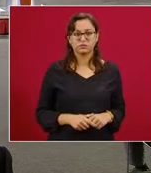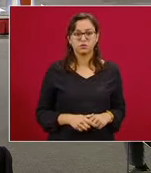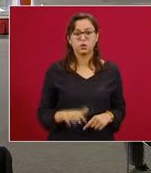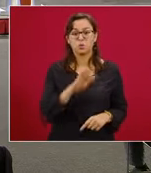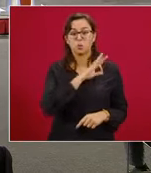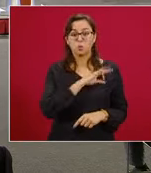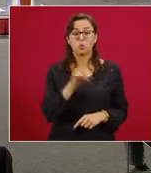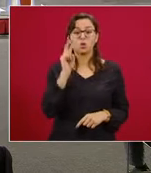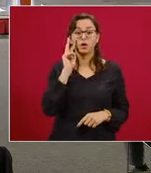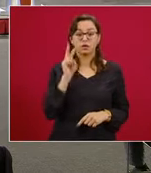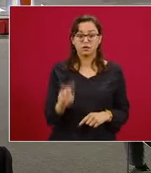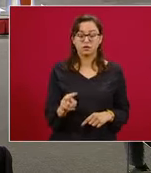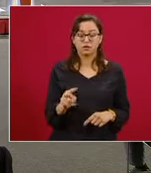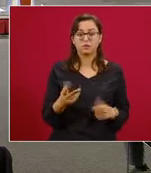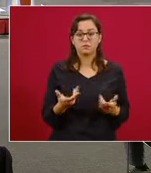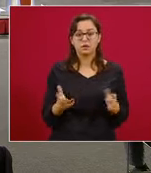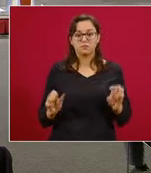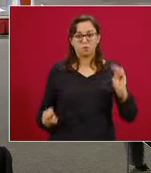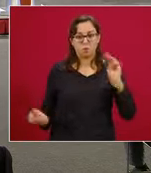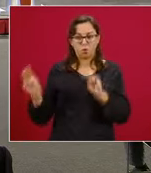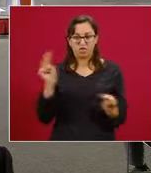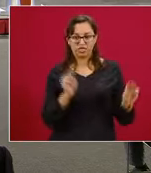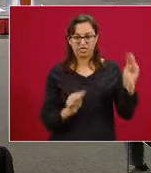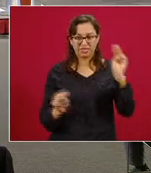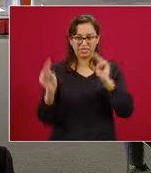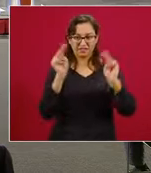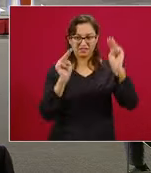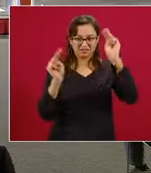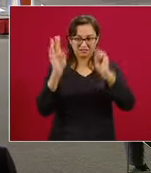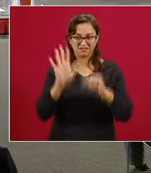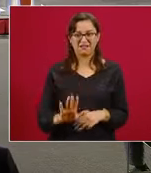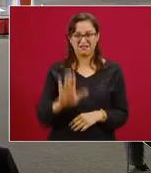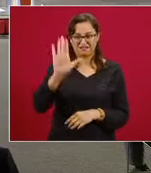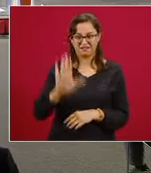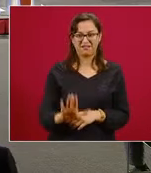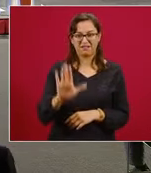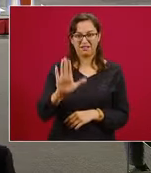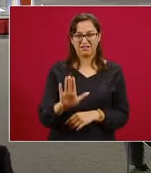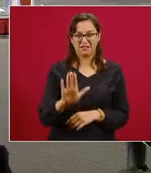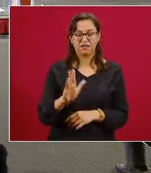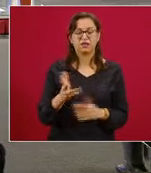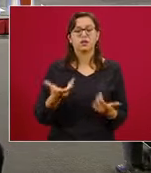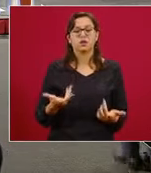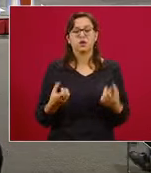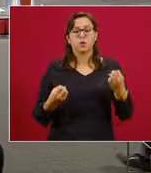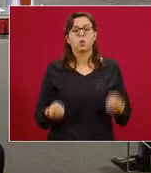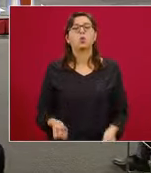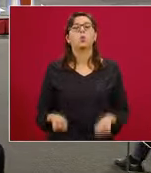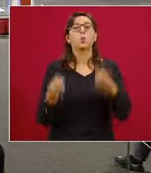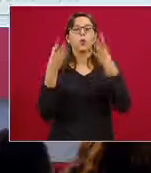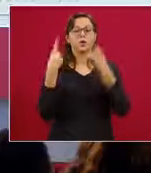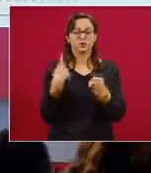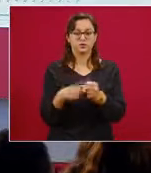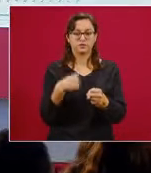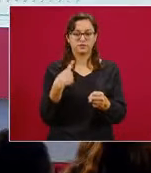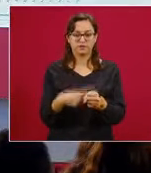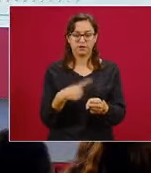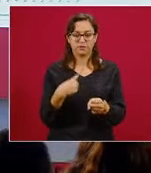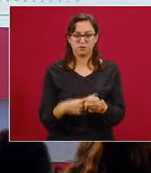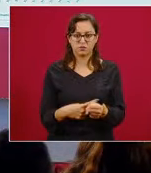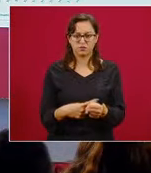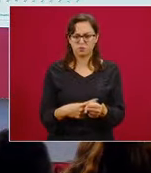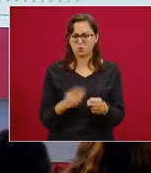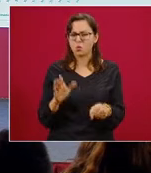líneas que parecen como unas montañas lo que reflejan es la intensidad de la ocurrencia de nuevos casos. ¿Por qué decimos